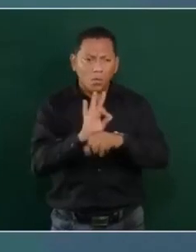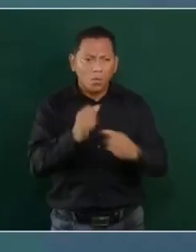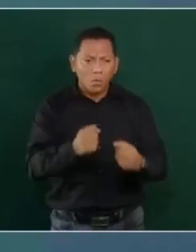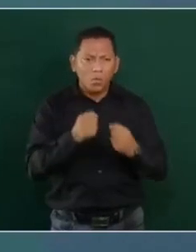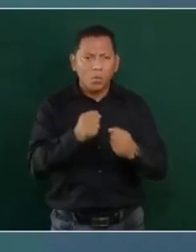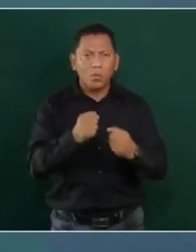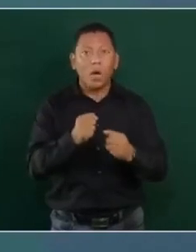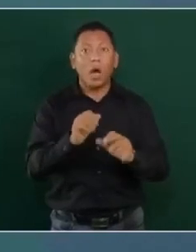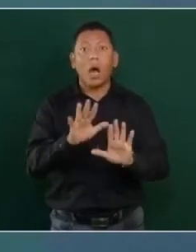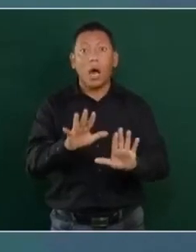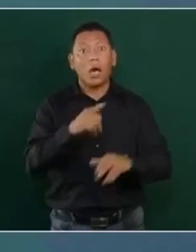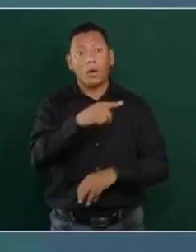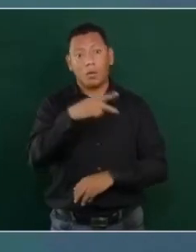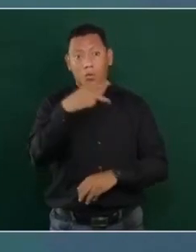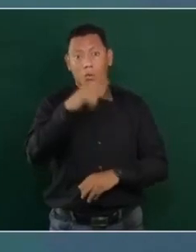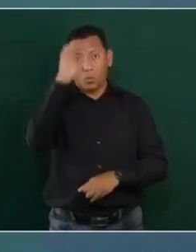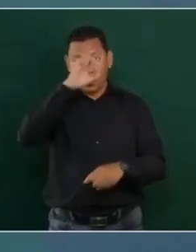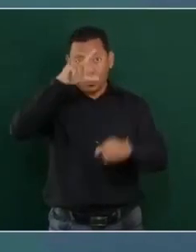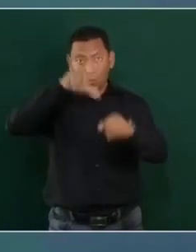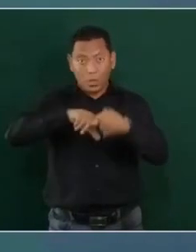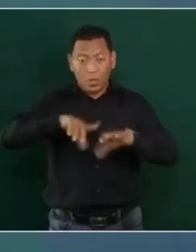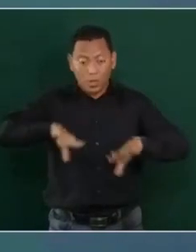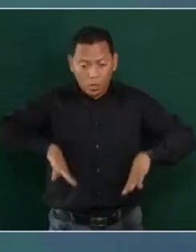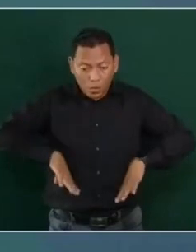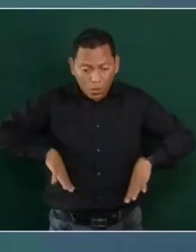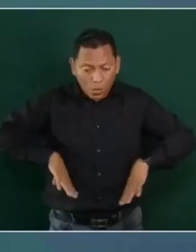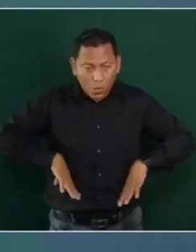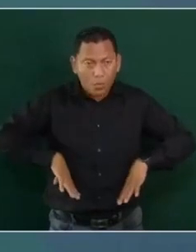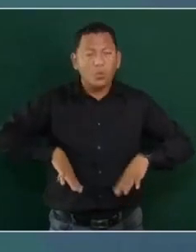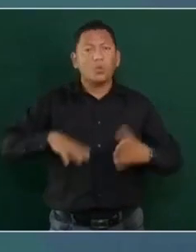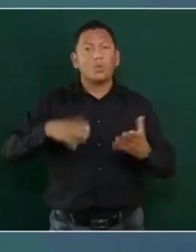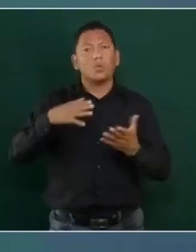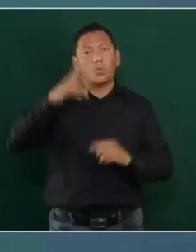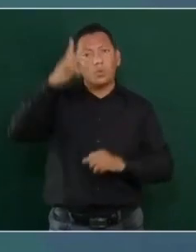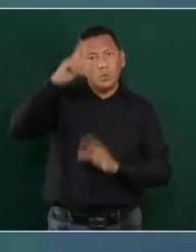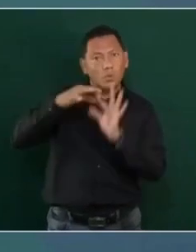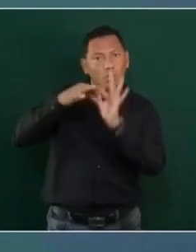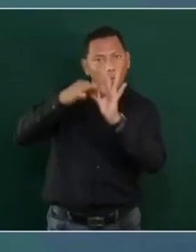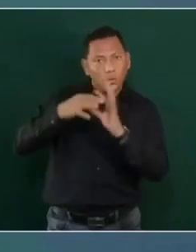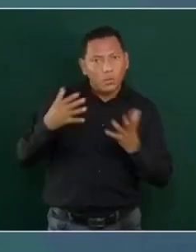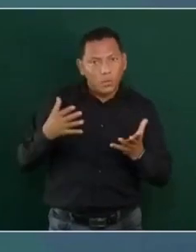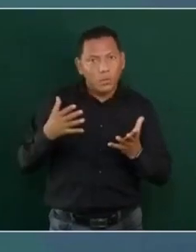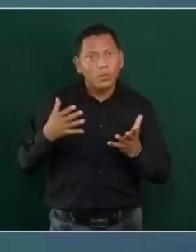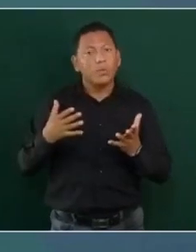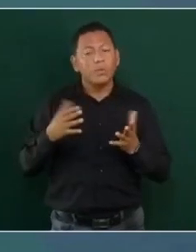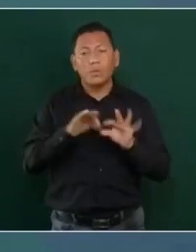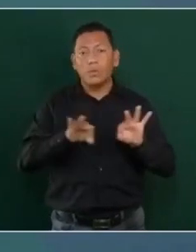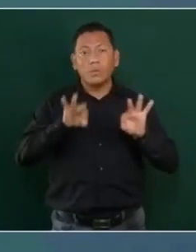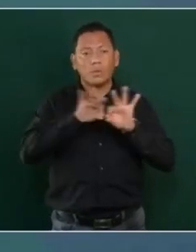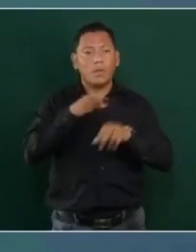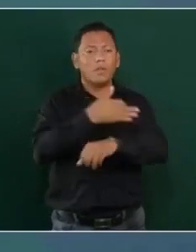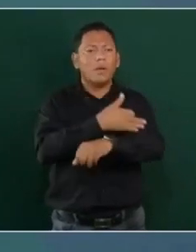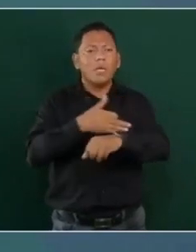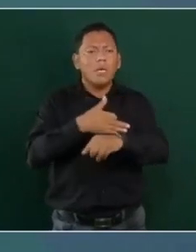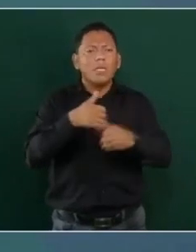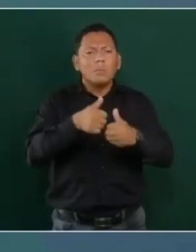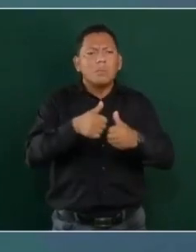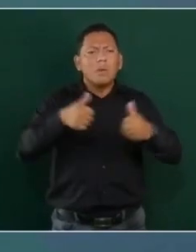valores culturales, morales, espirituales, procurar que no se desintegren las familias,